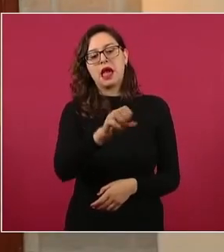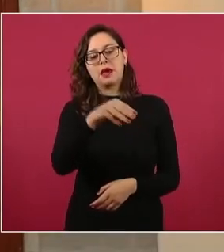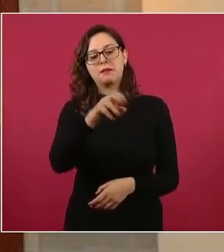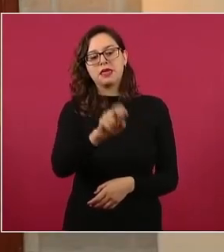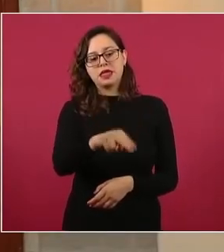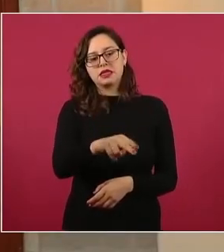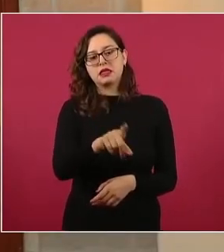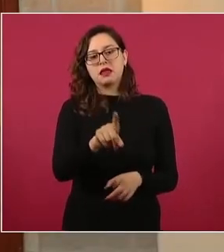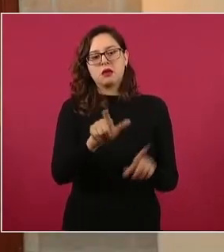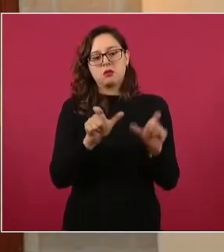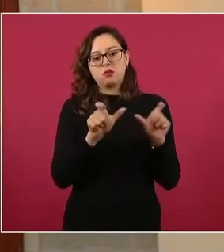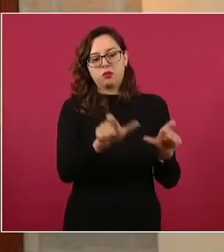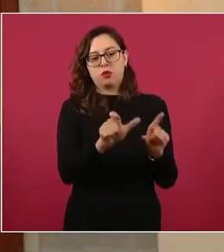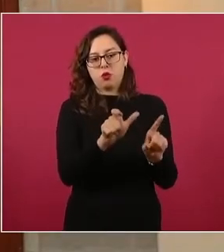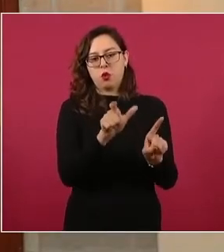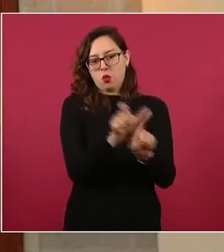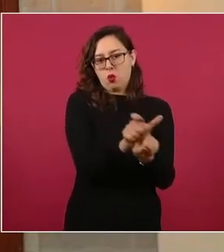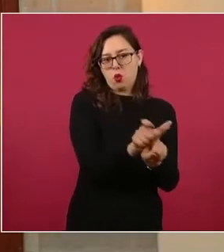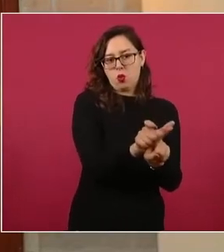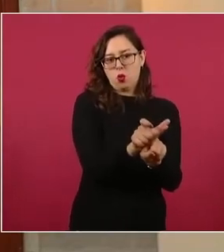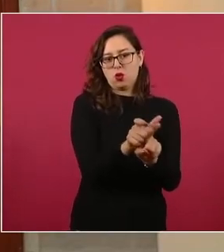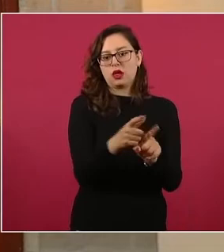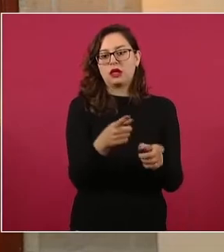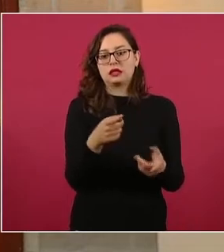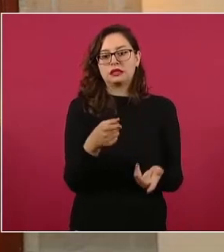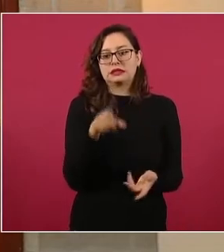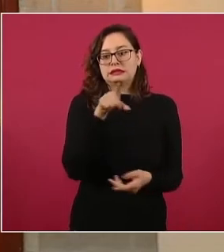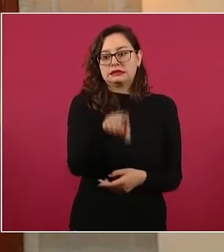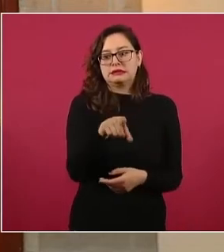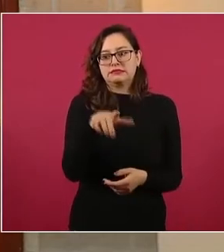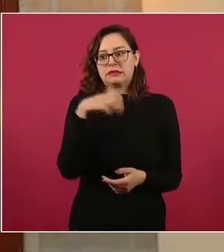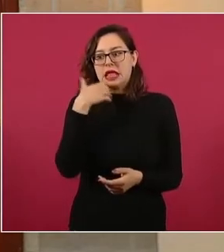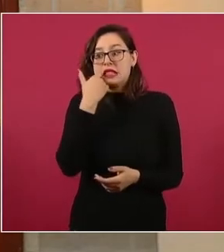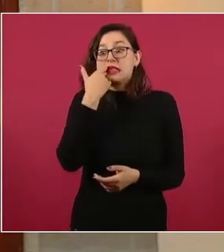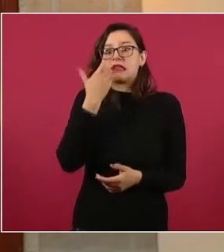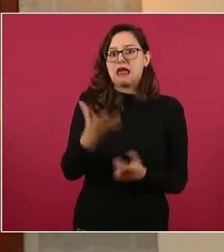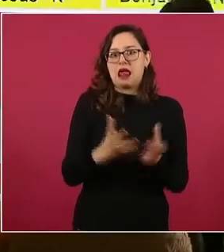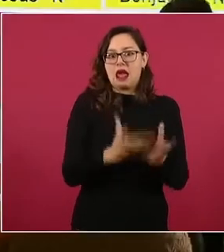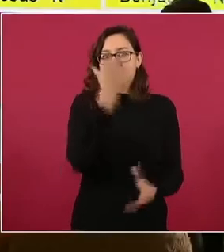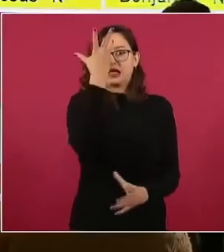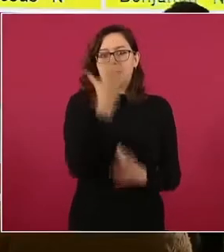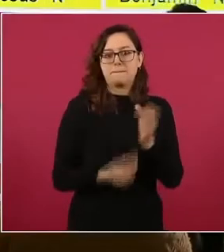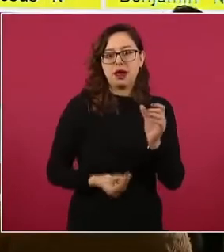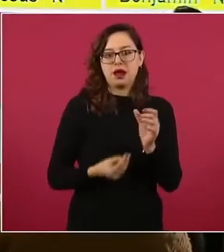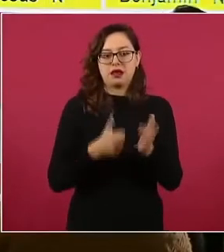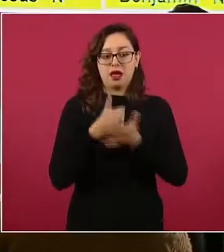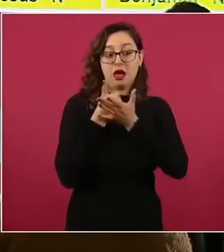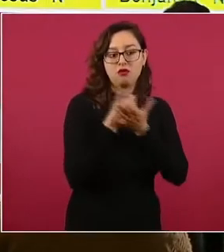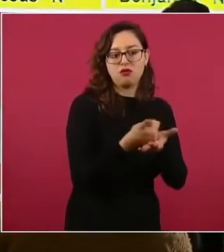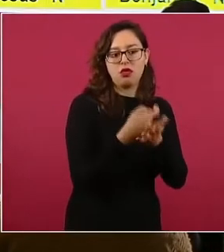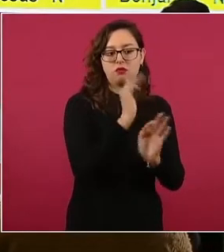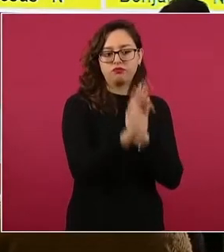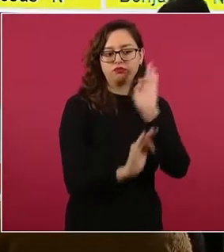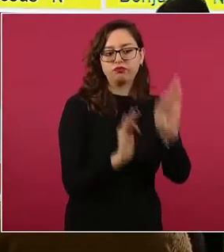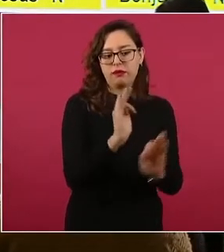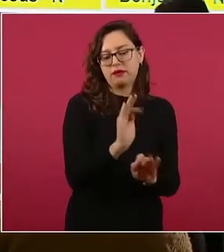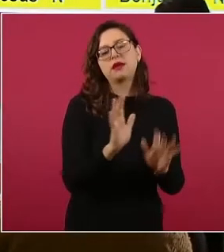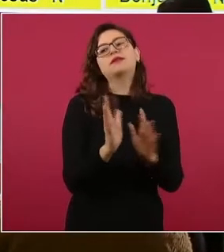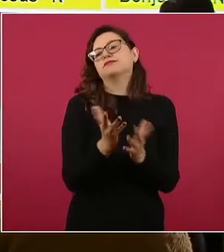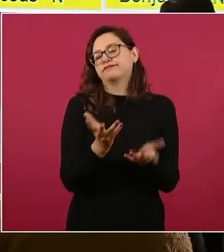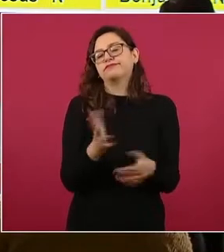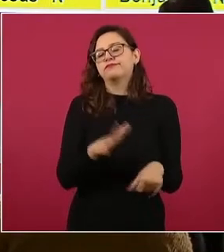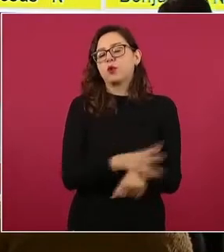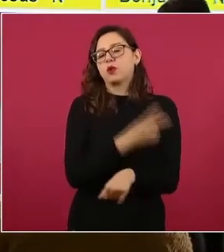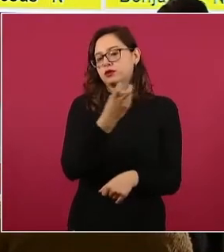escoltas, quien lo trató de sustraer del lugar. Hay otro elemento también que